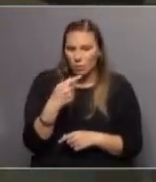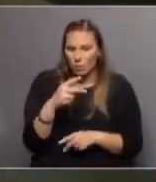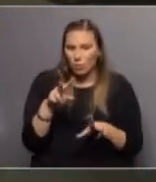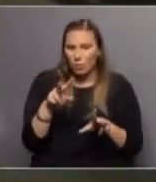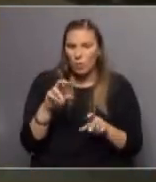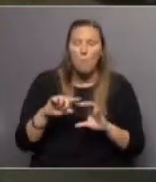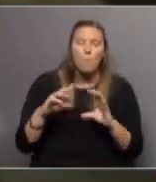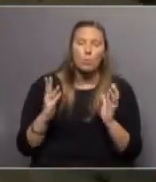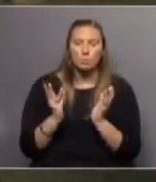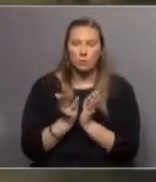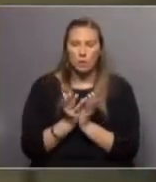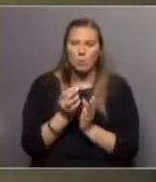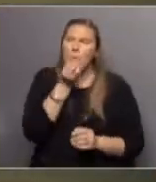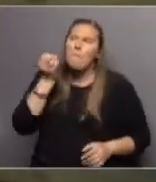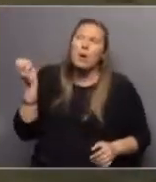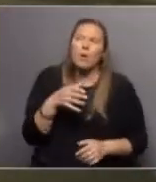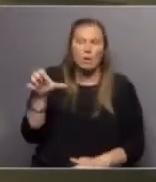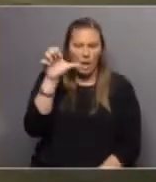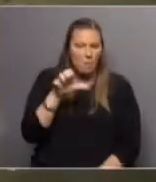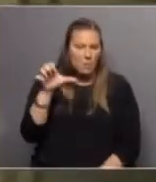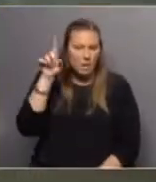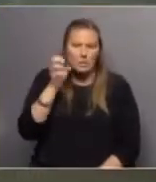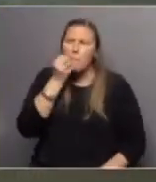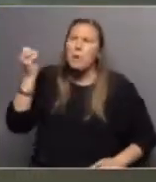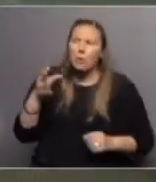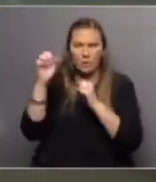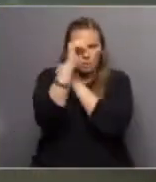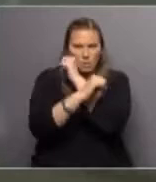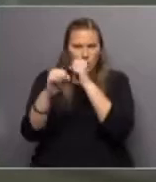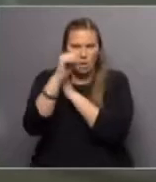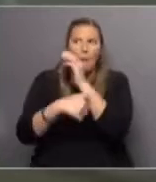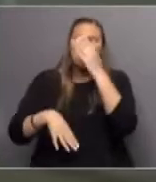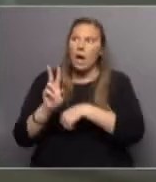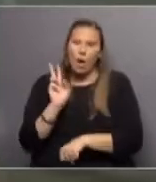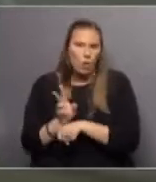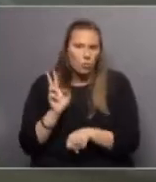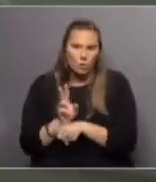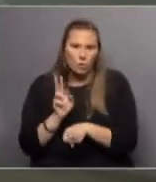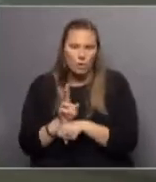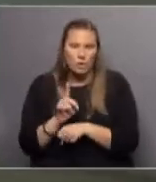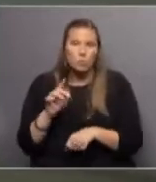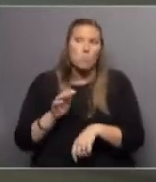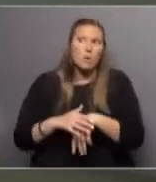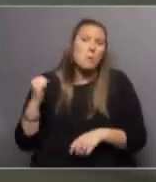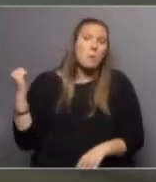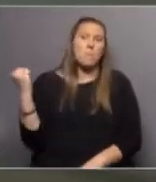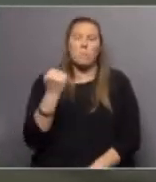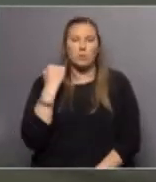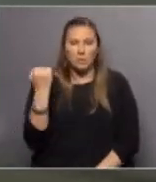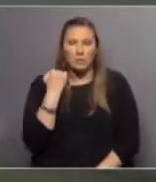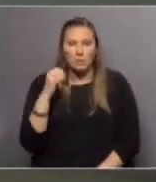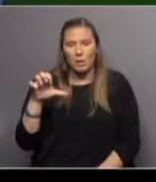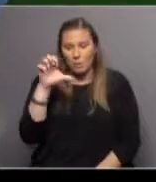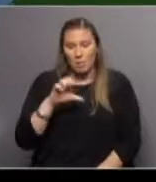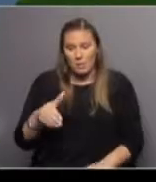a nivel mundial porque están las mejores empresas, la mejor tecnología, las mayores regulaciones. Además, así que es un hito importante para una